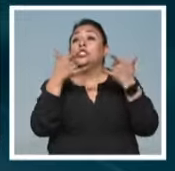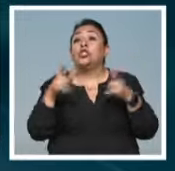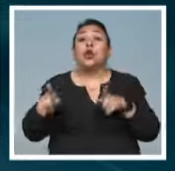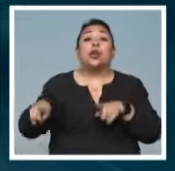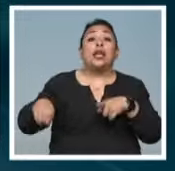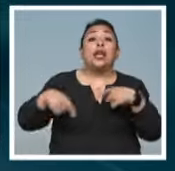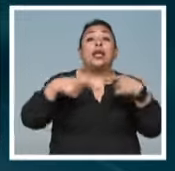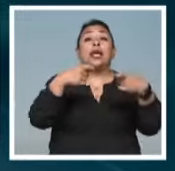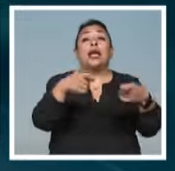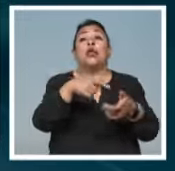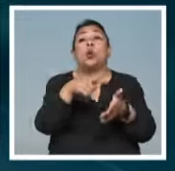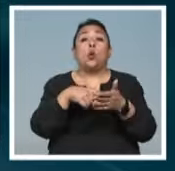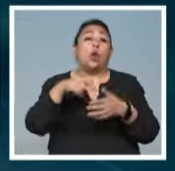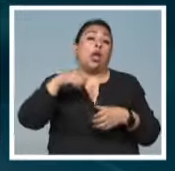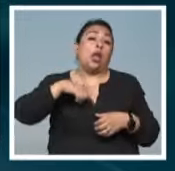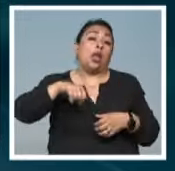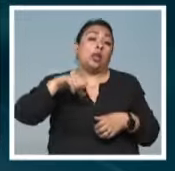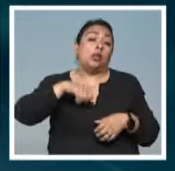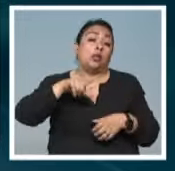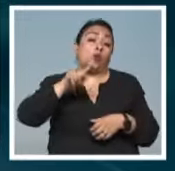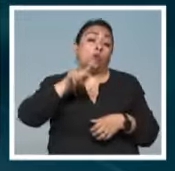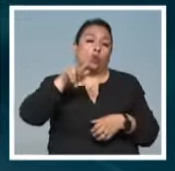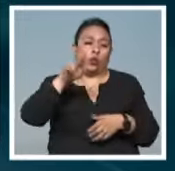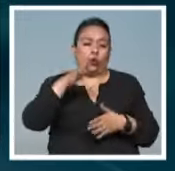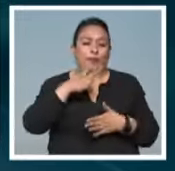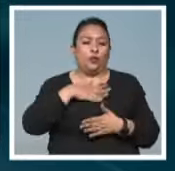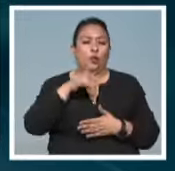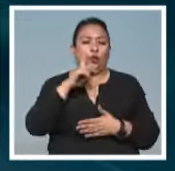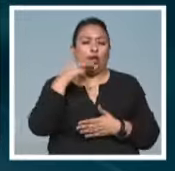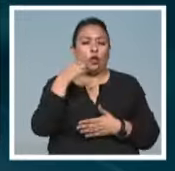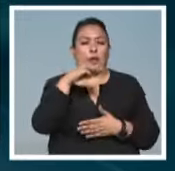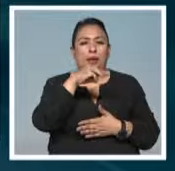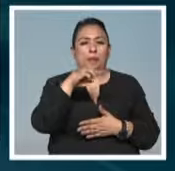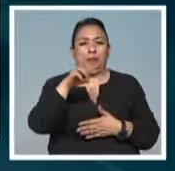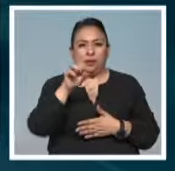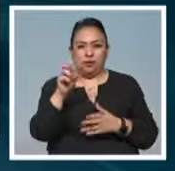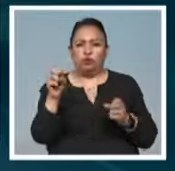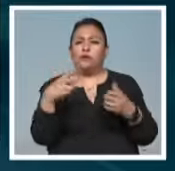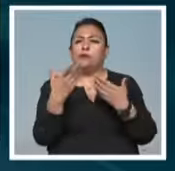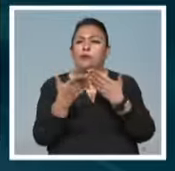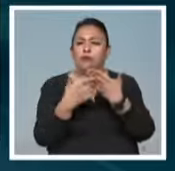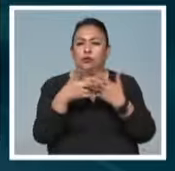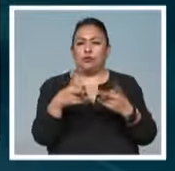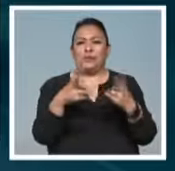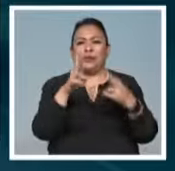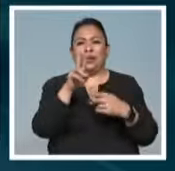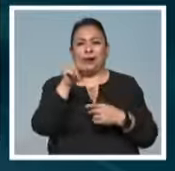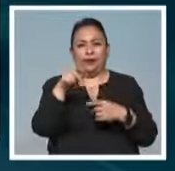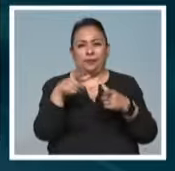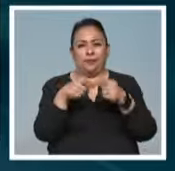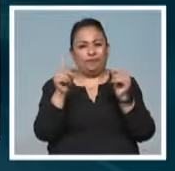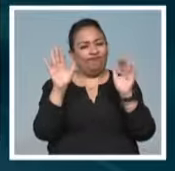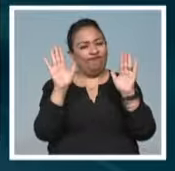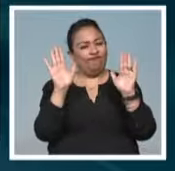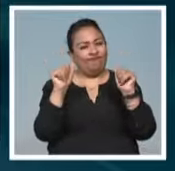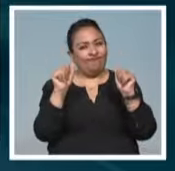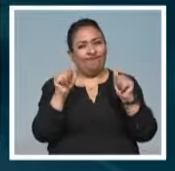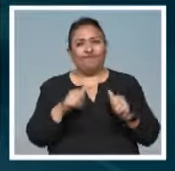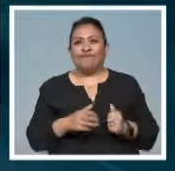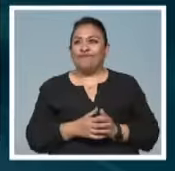legado del templo más antiguo de Tokio. Yo soy Miri Murasaki y nos vemos a la próxima por Rincón Nipón. ¡Sayonara!